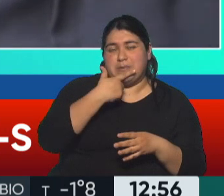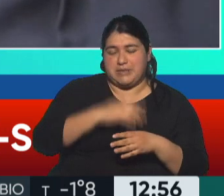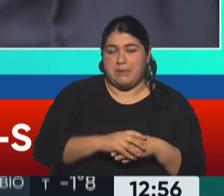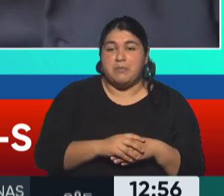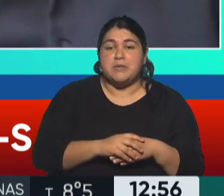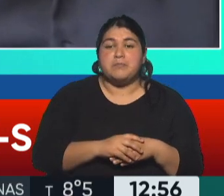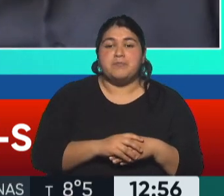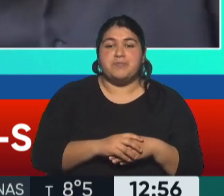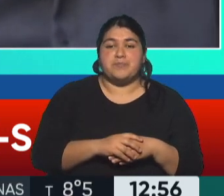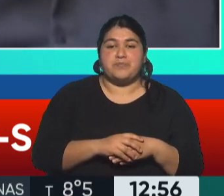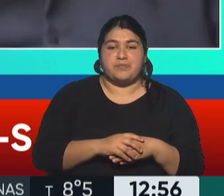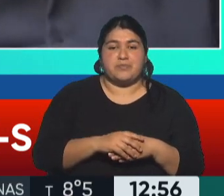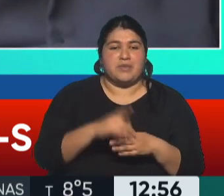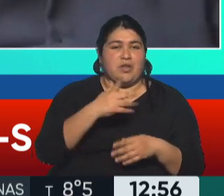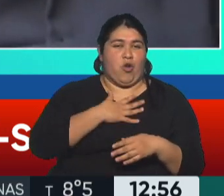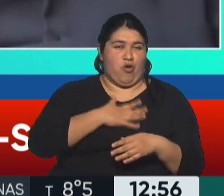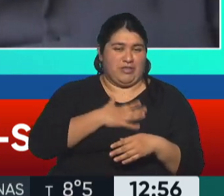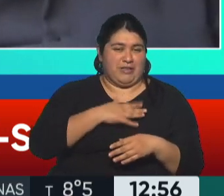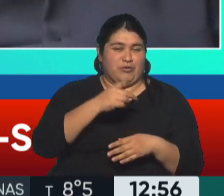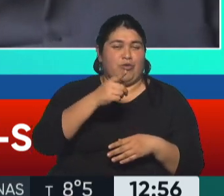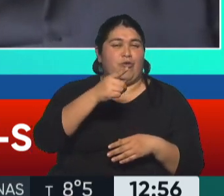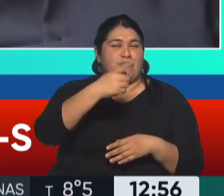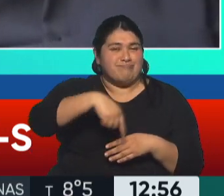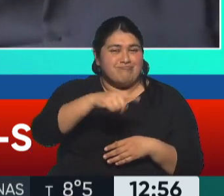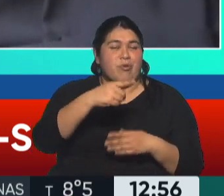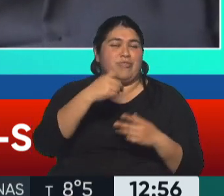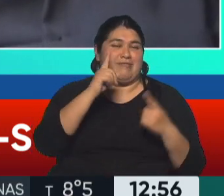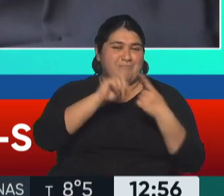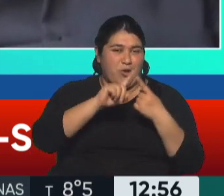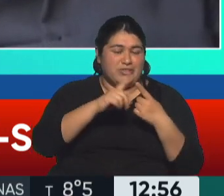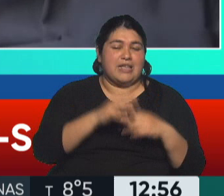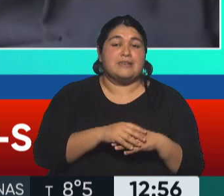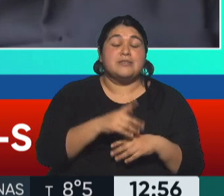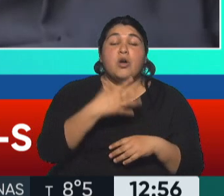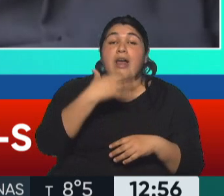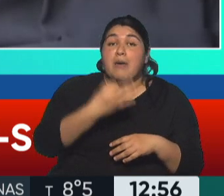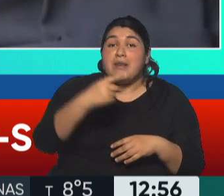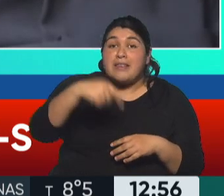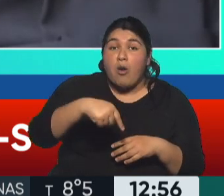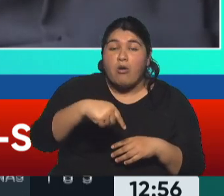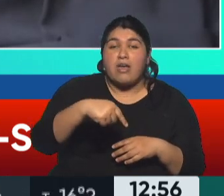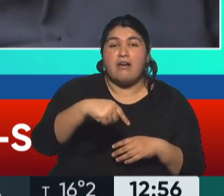Bueno, un gran placer estar aquí con ustedes. La verdad es que ahora,